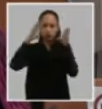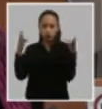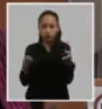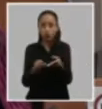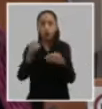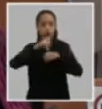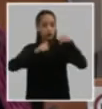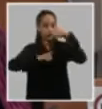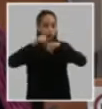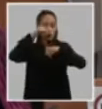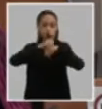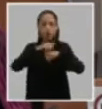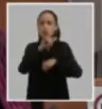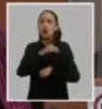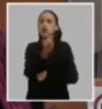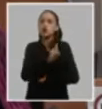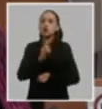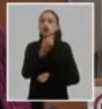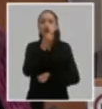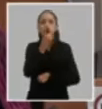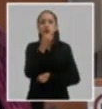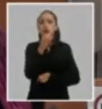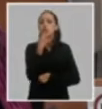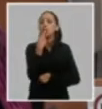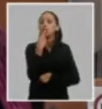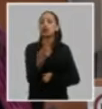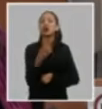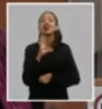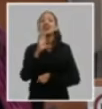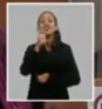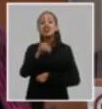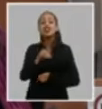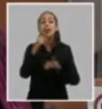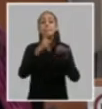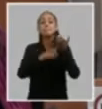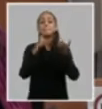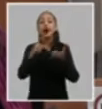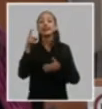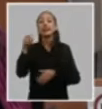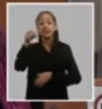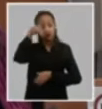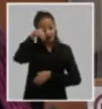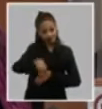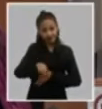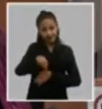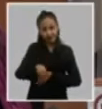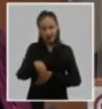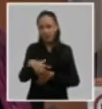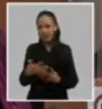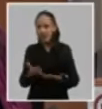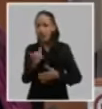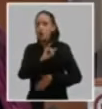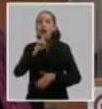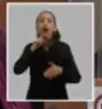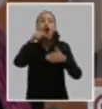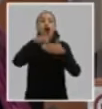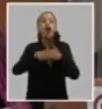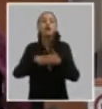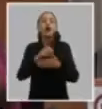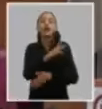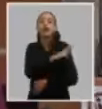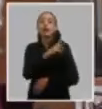seguir siendo consecuentes con lo que se plantea de que el partido ha sido es y será el alma de la revolución